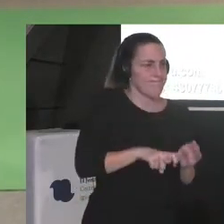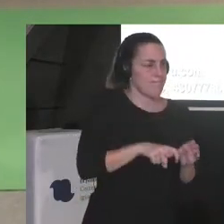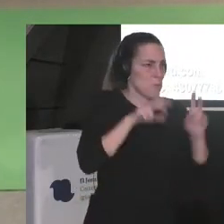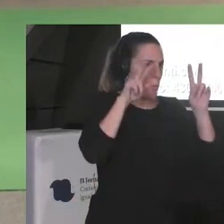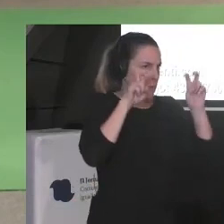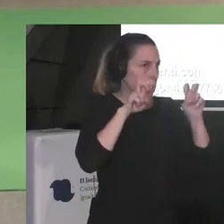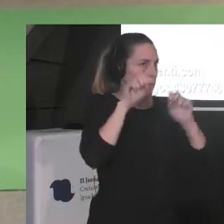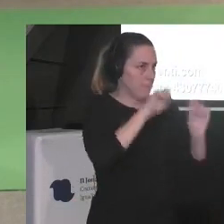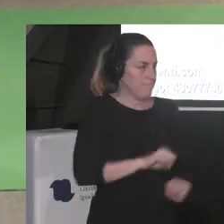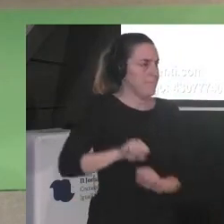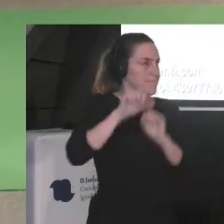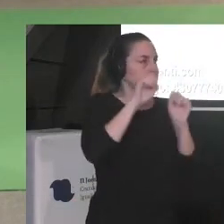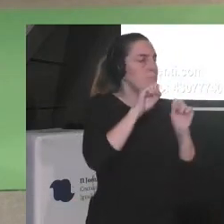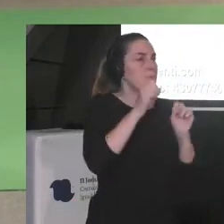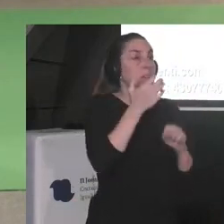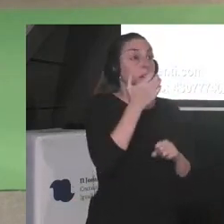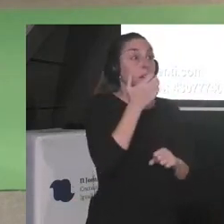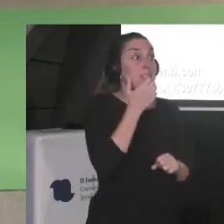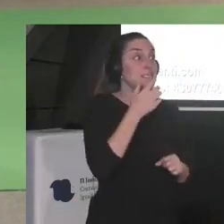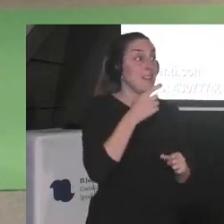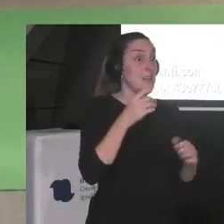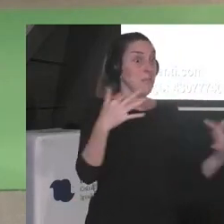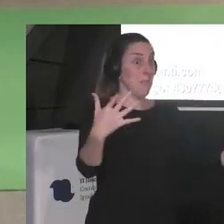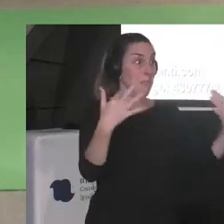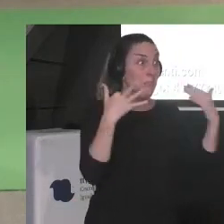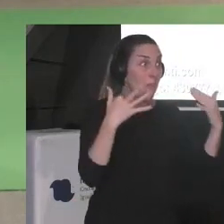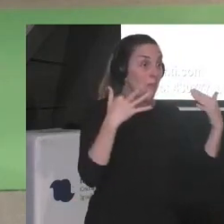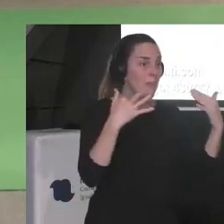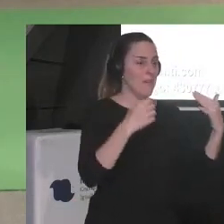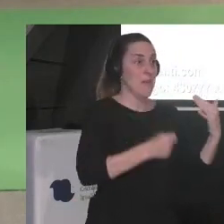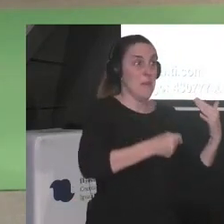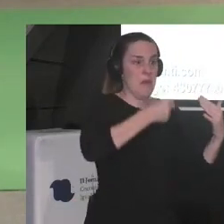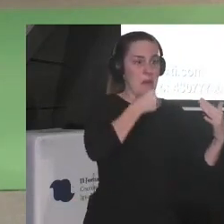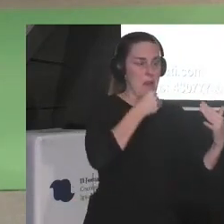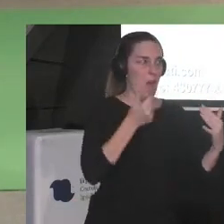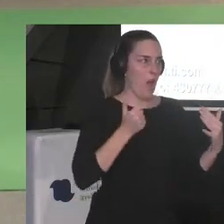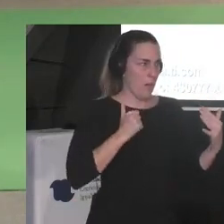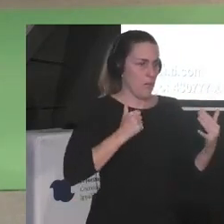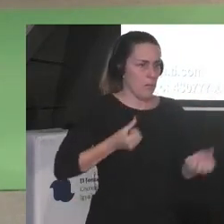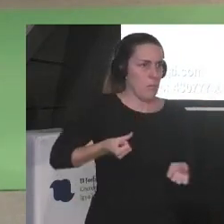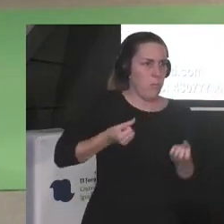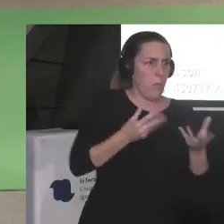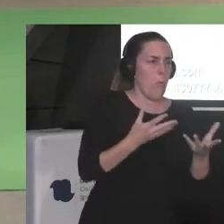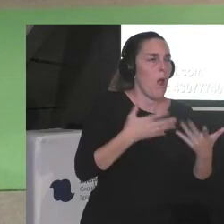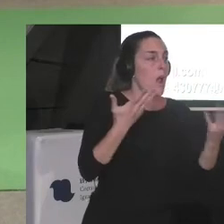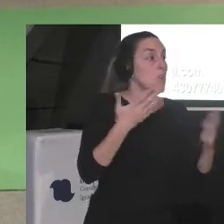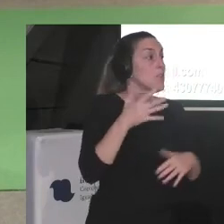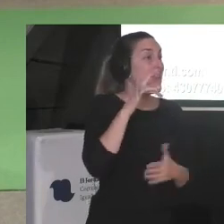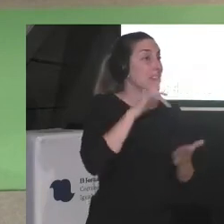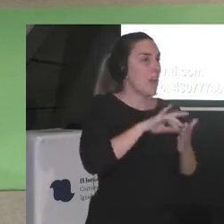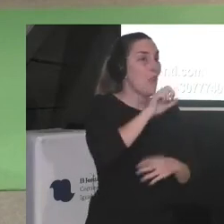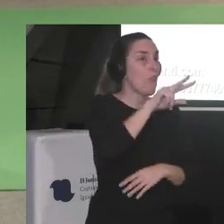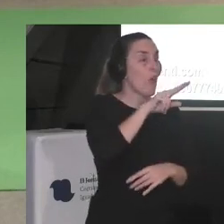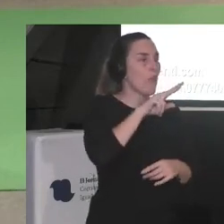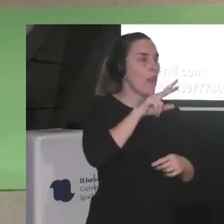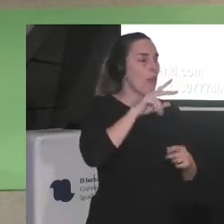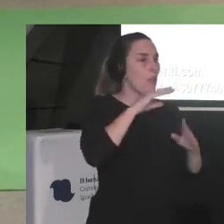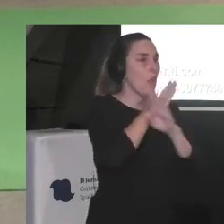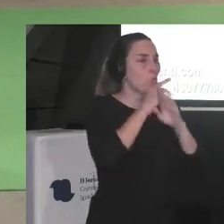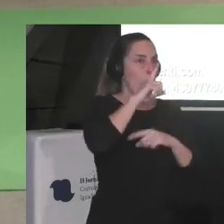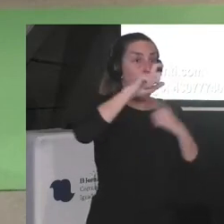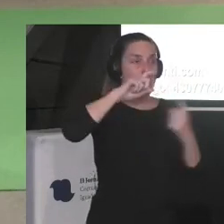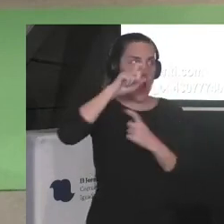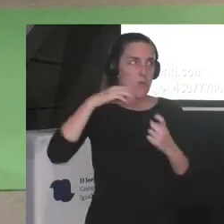estos temas ¿no? y si me dan altavoces ¿cómo no aprovecharlos? ¿no? entonces yo creo que cada 12 de octubre hay que estar ahí como al pie del